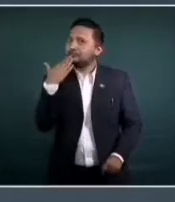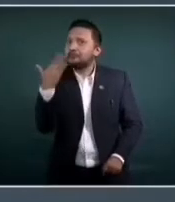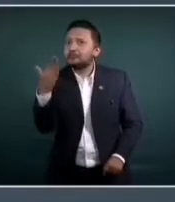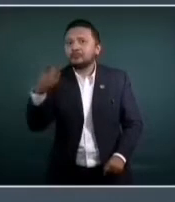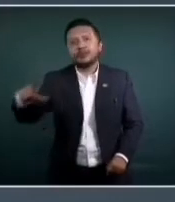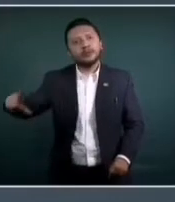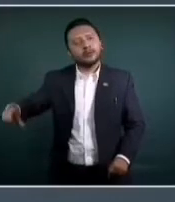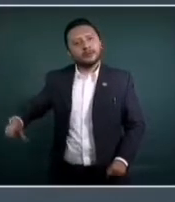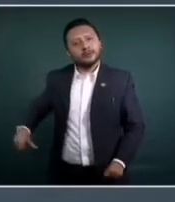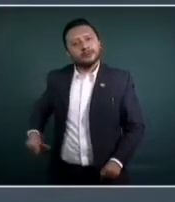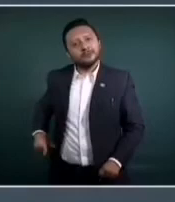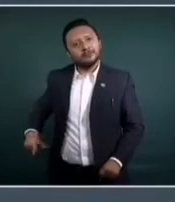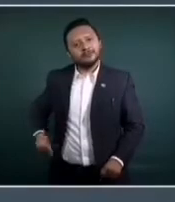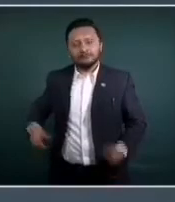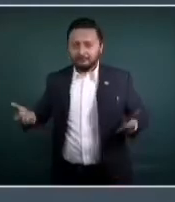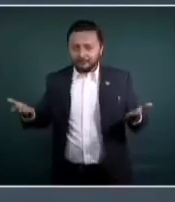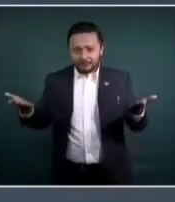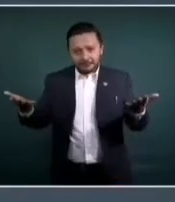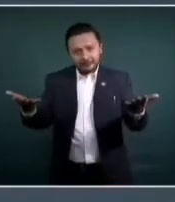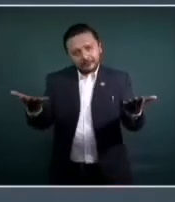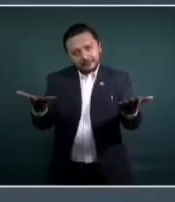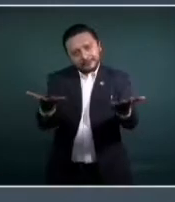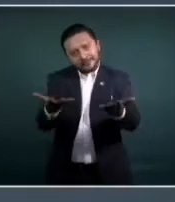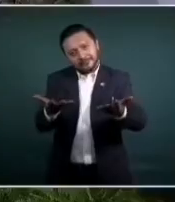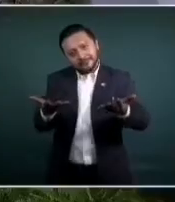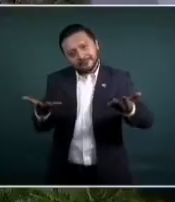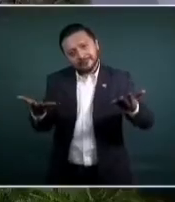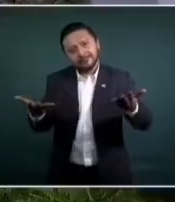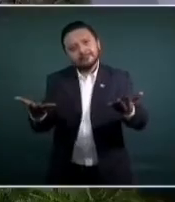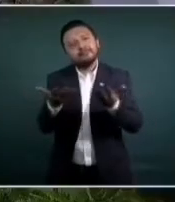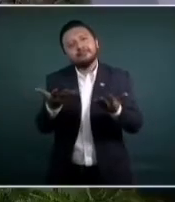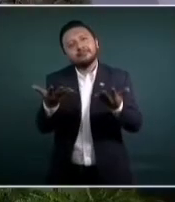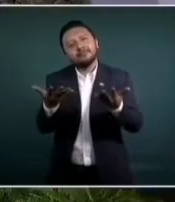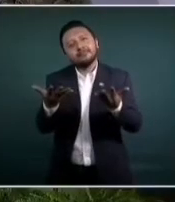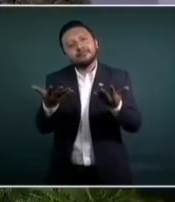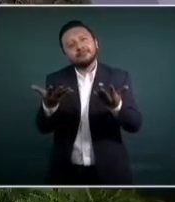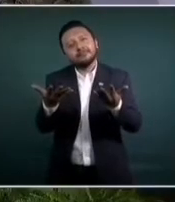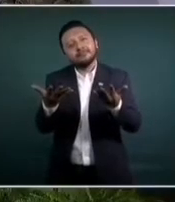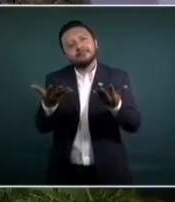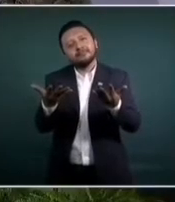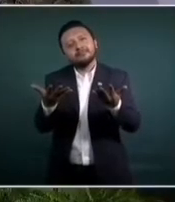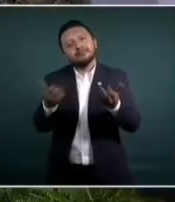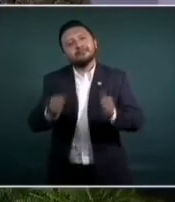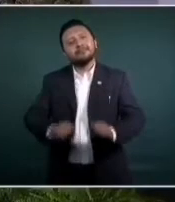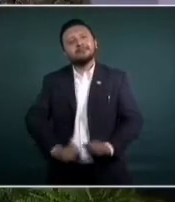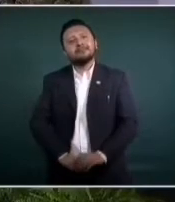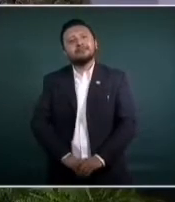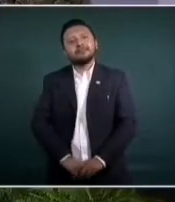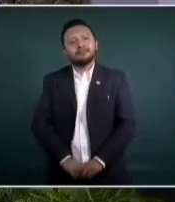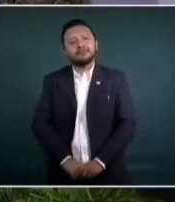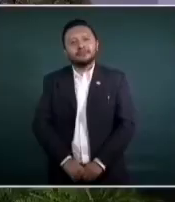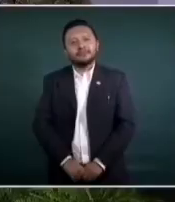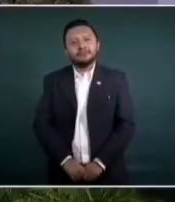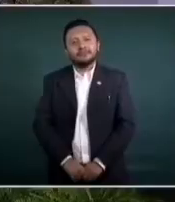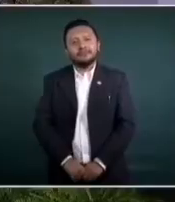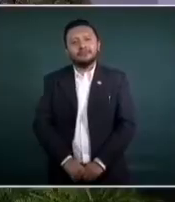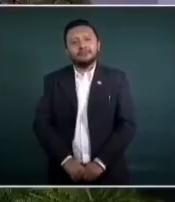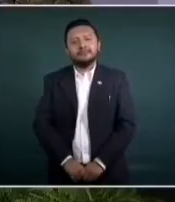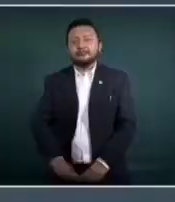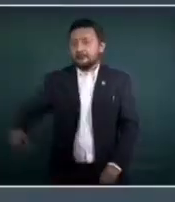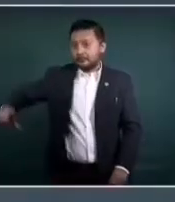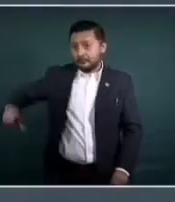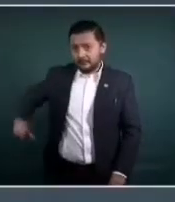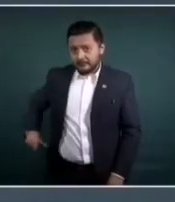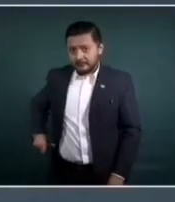realizando, que está llevando a cabo el